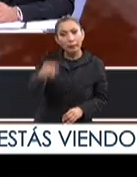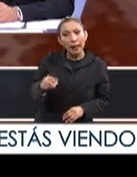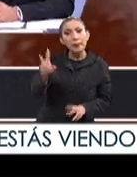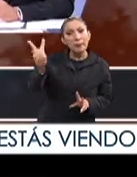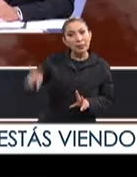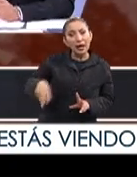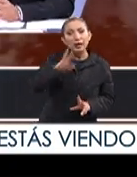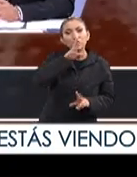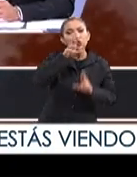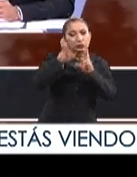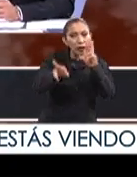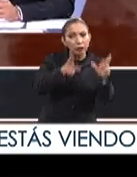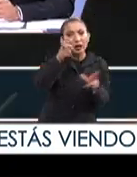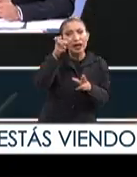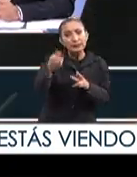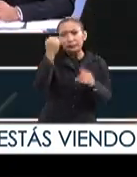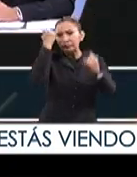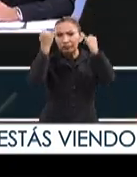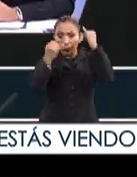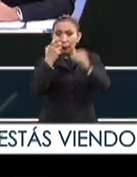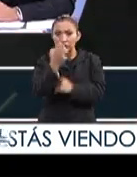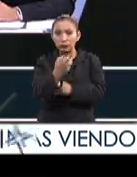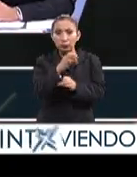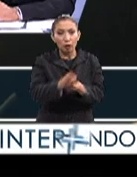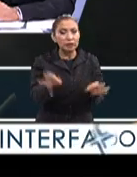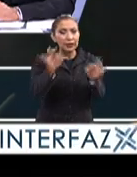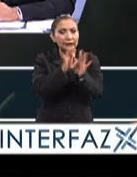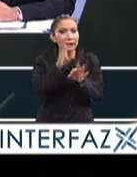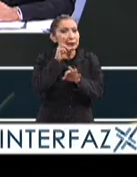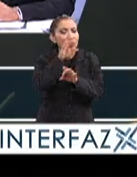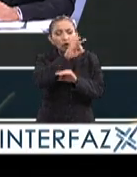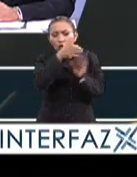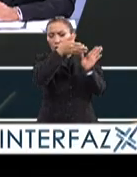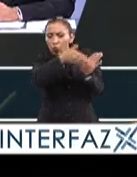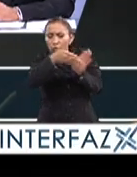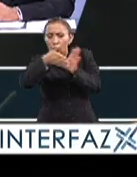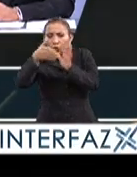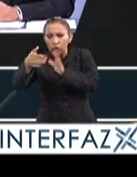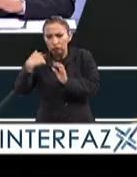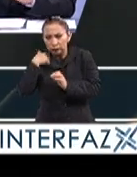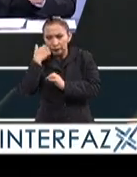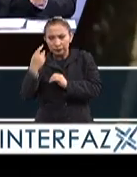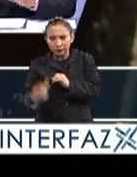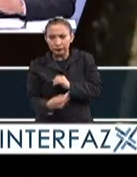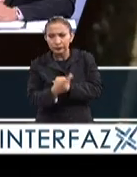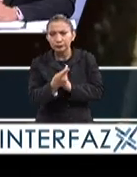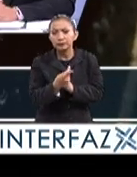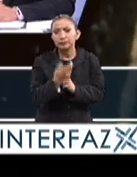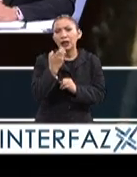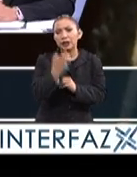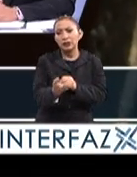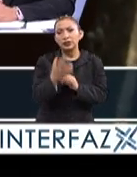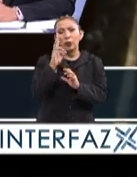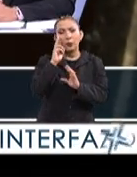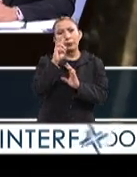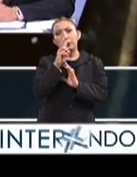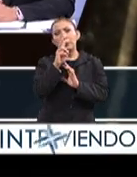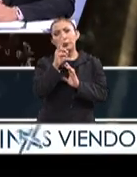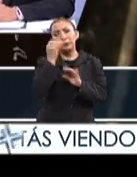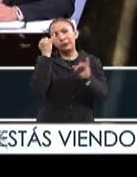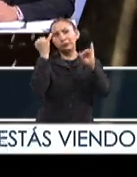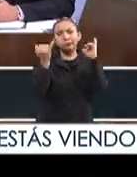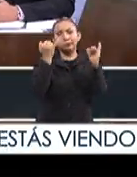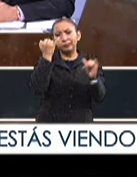los verdaderos resultados de ese tipo de creaciones. Por eso es muy importante seguir toda la cadena. En ese sentido me gustaría preguntarte, porque bueno, esta es una paradoja que se vive